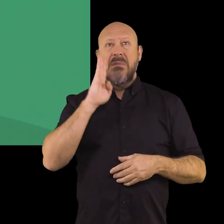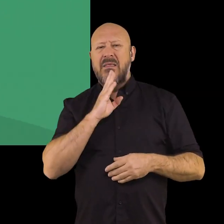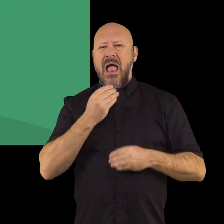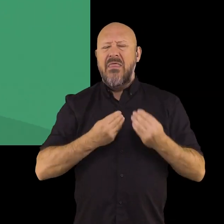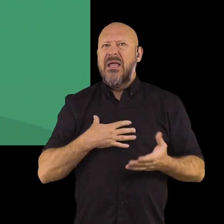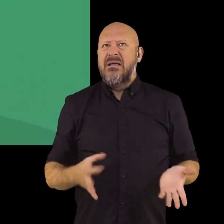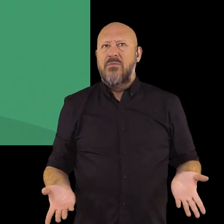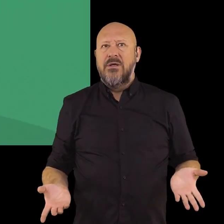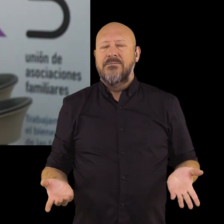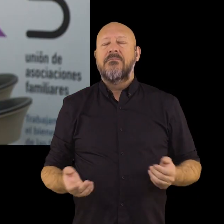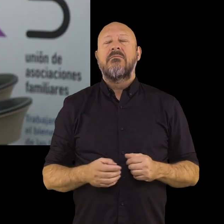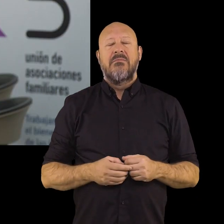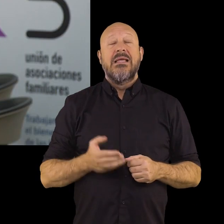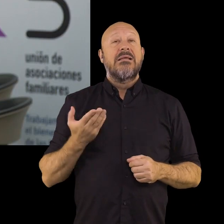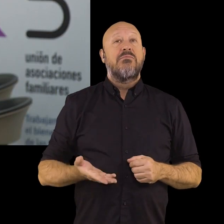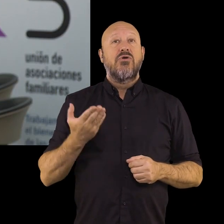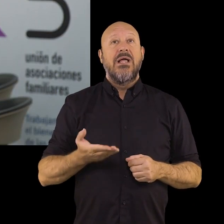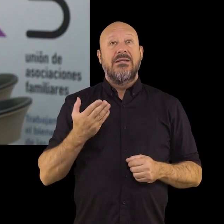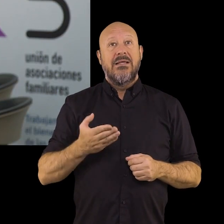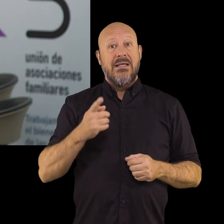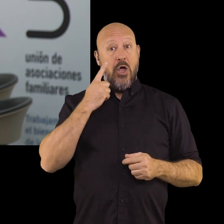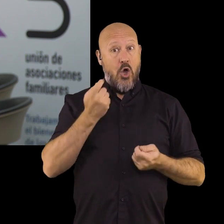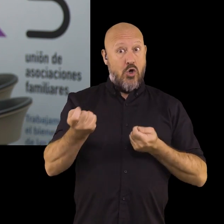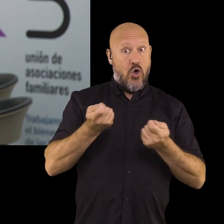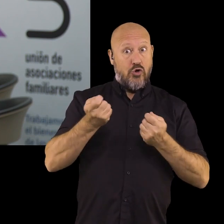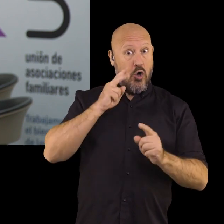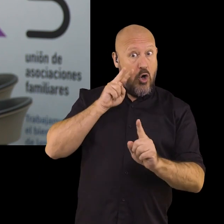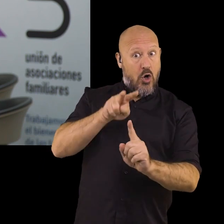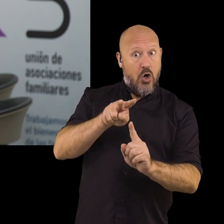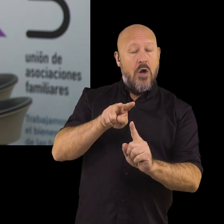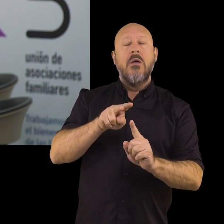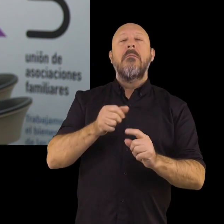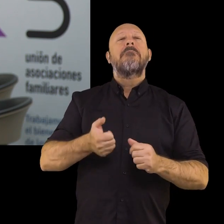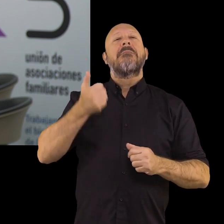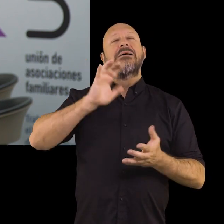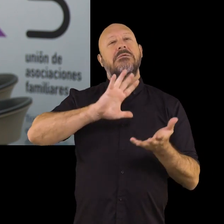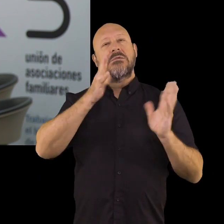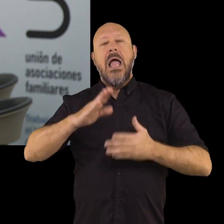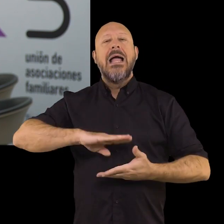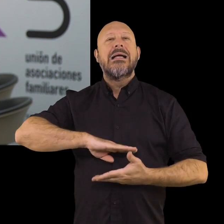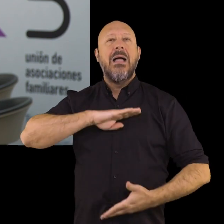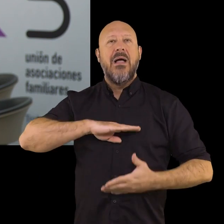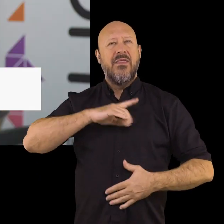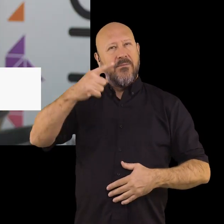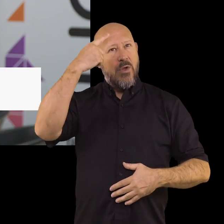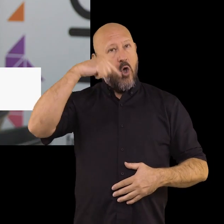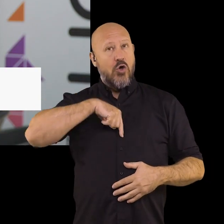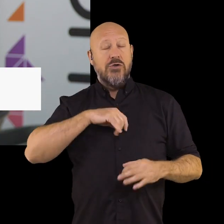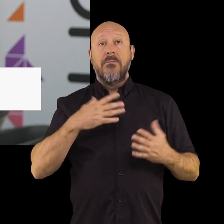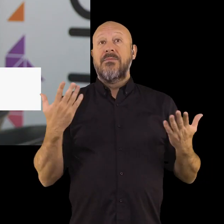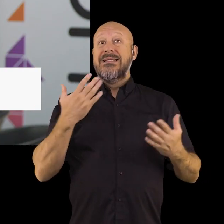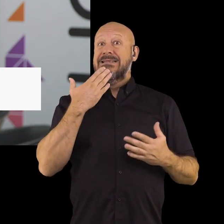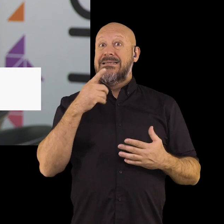hacer los progenitores? Es importante cambiar la mirada de control hacia una mirada de capacidades. Ser